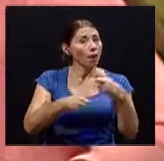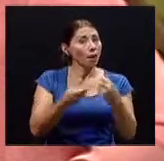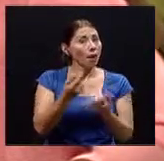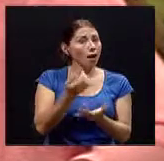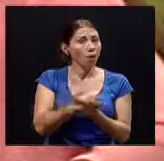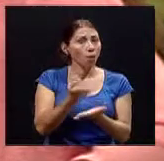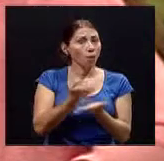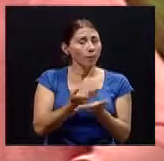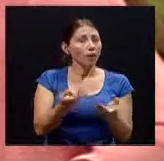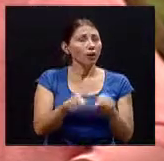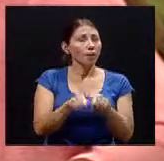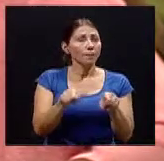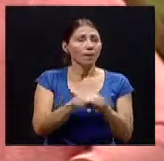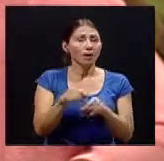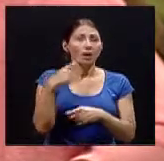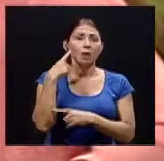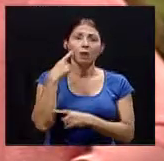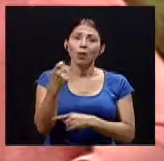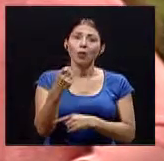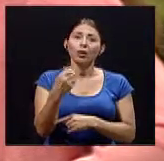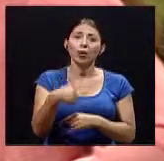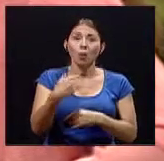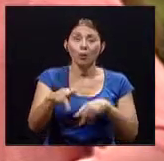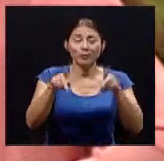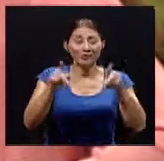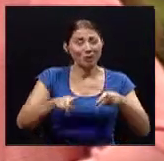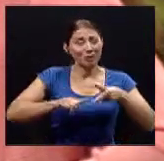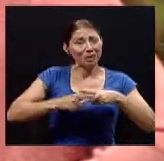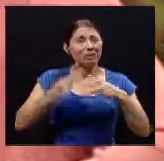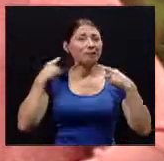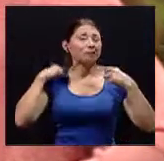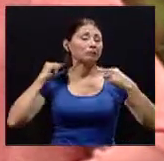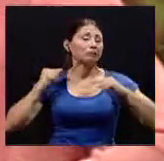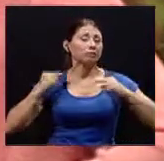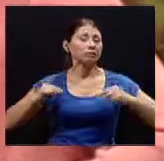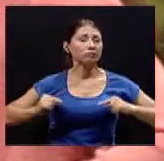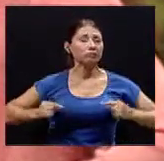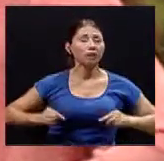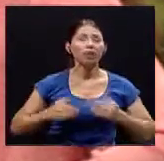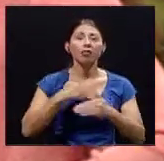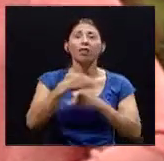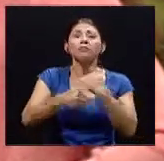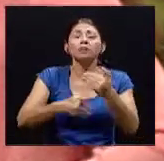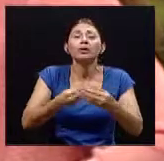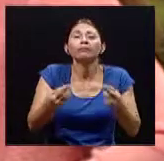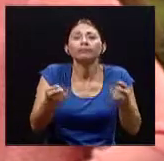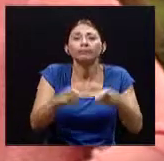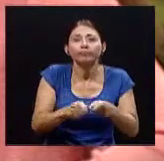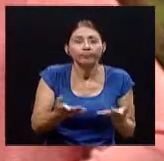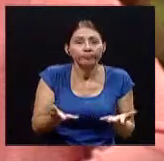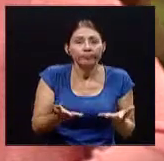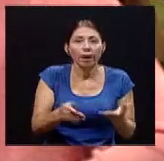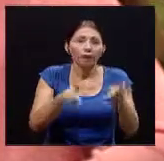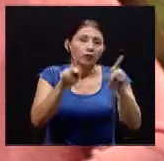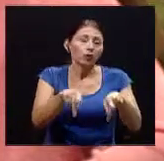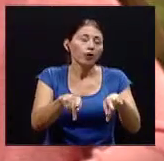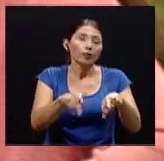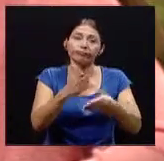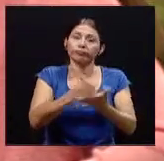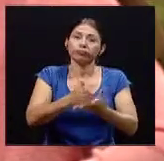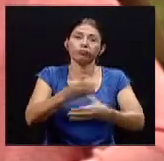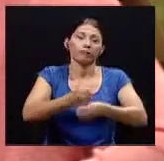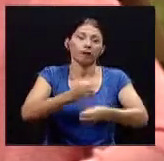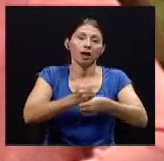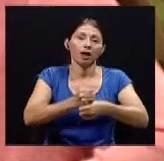de estas lesiones terminan siendo dando una incapacidad ¿verdad? tanto para la